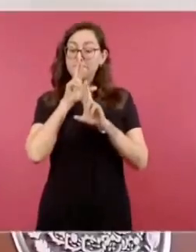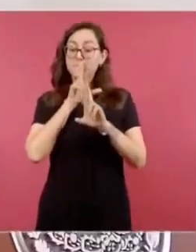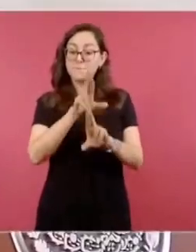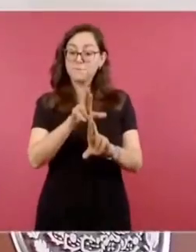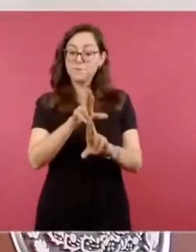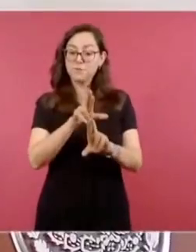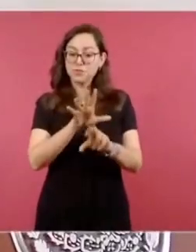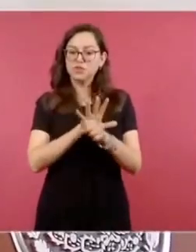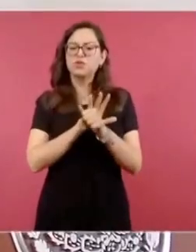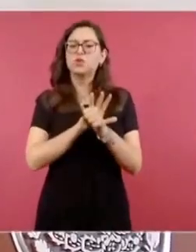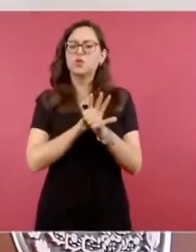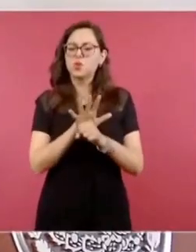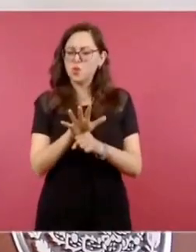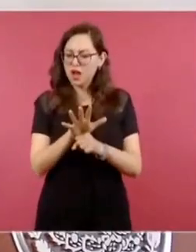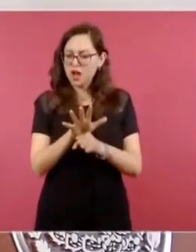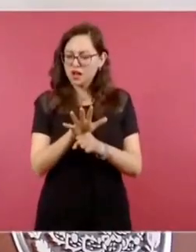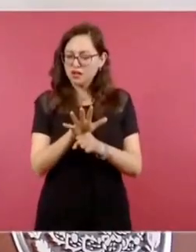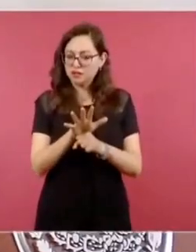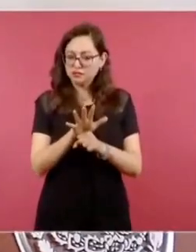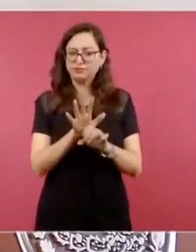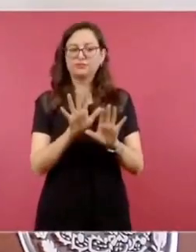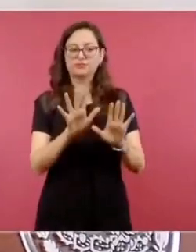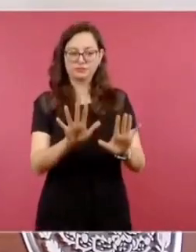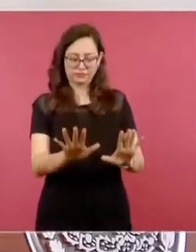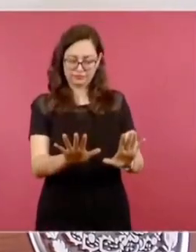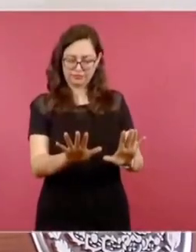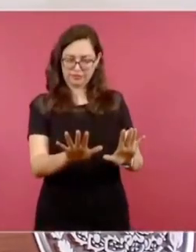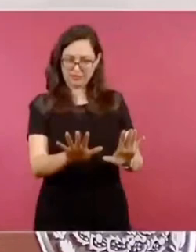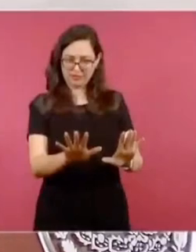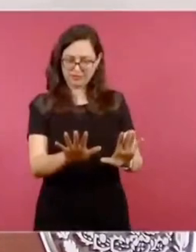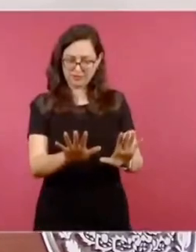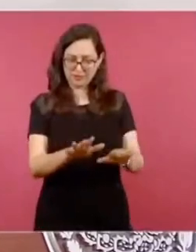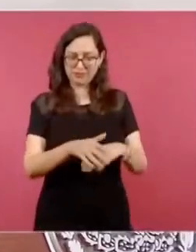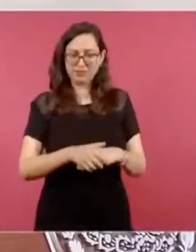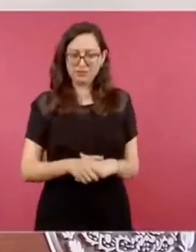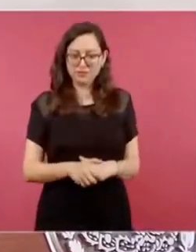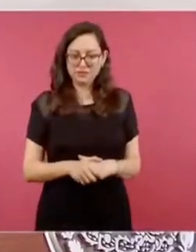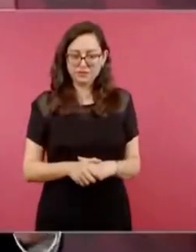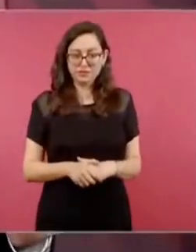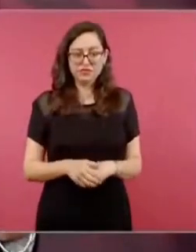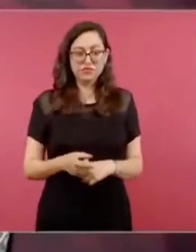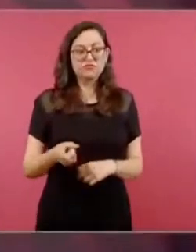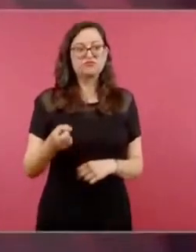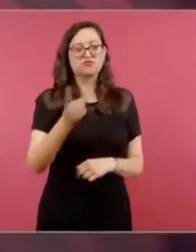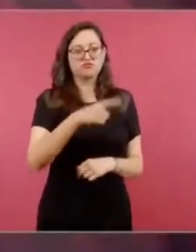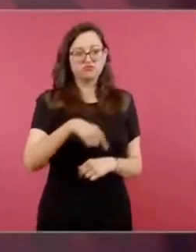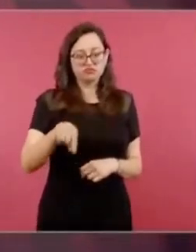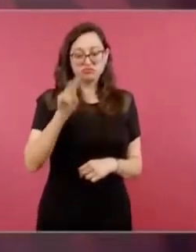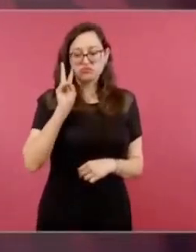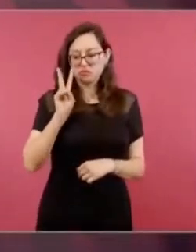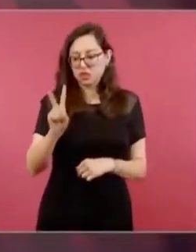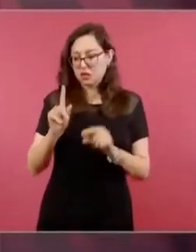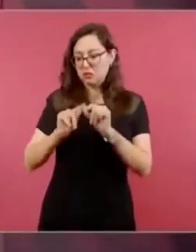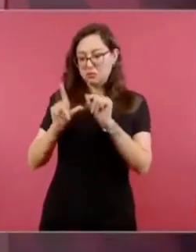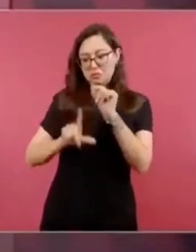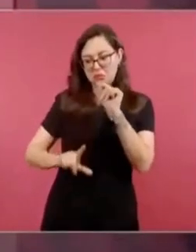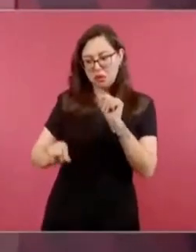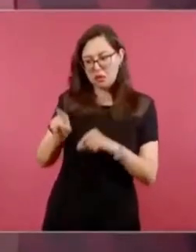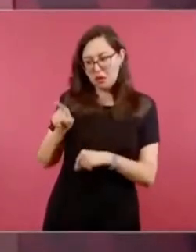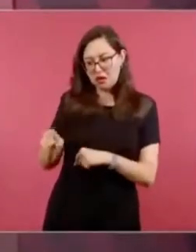planteé fue a ver, ustedes nada más voltean a ver hacia México.